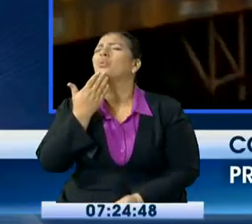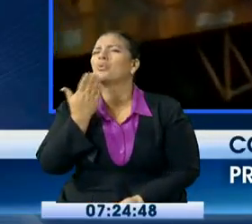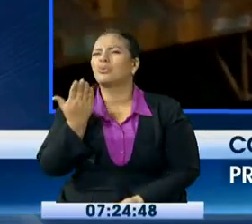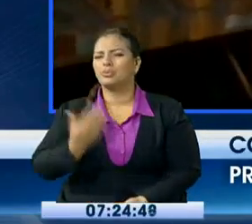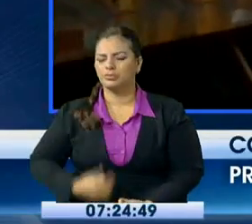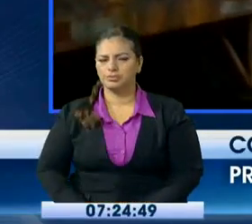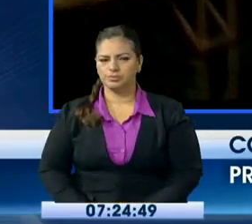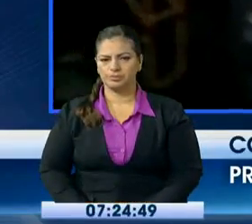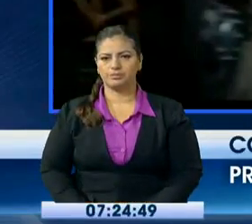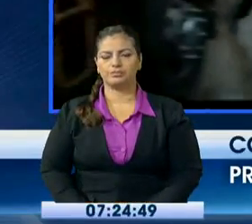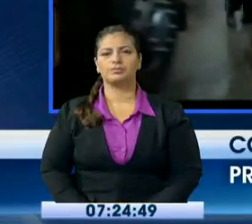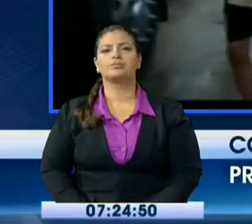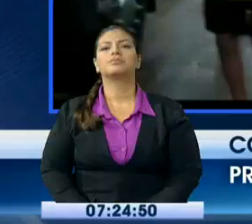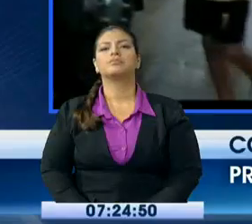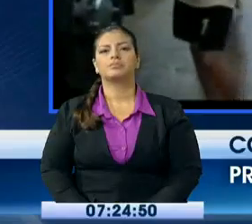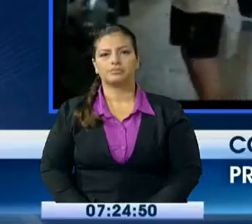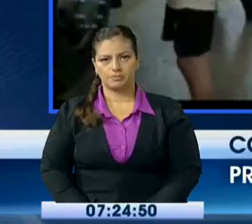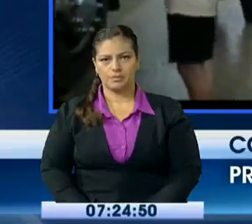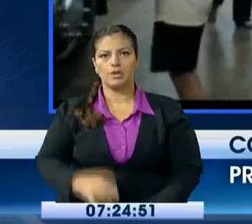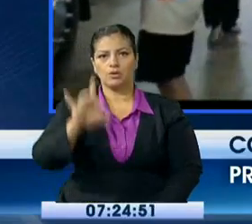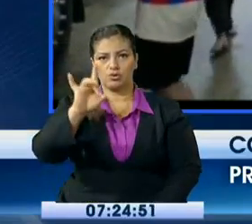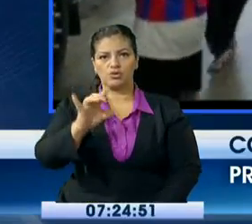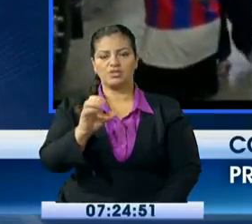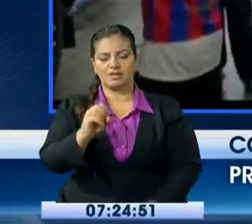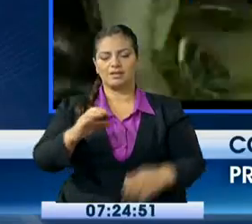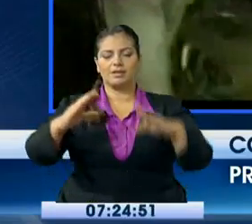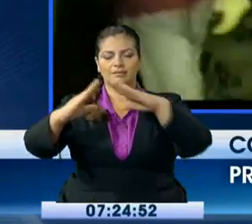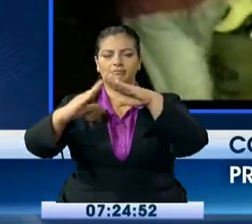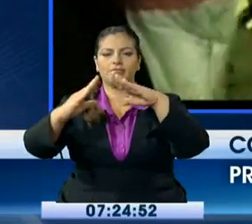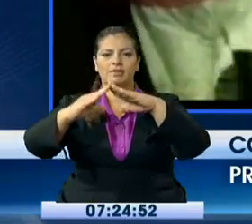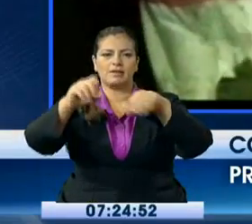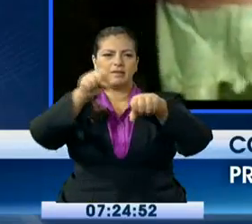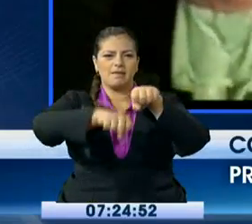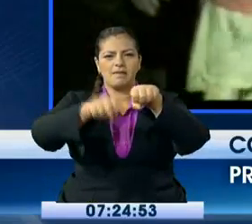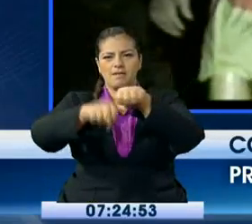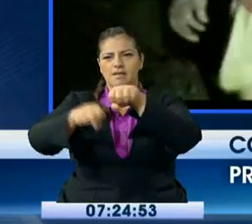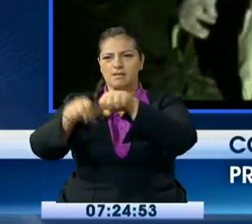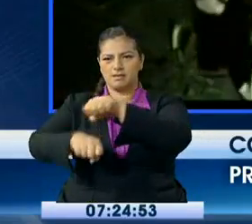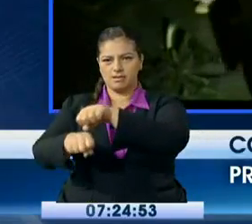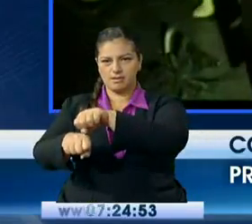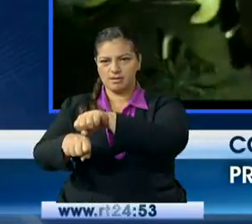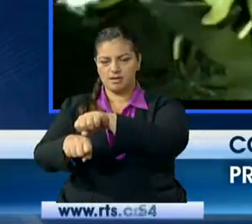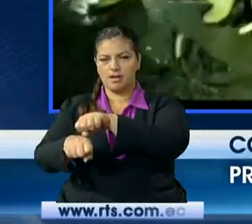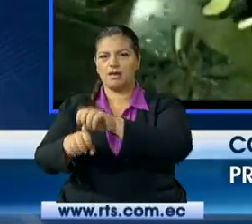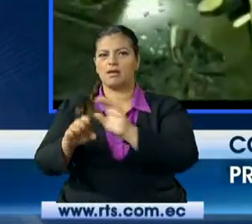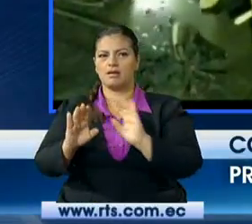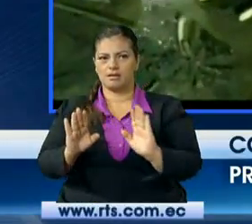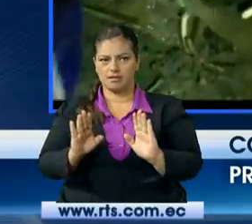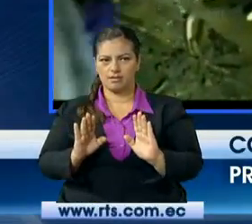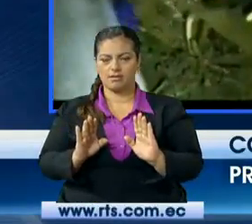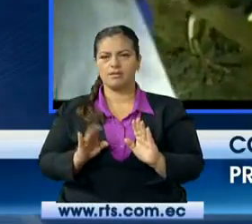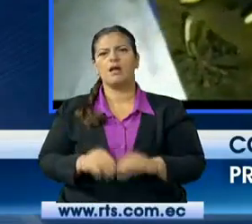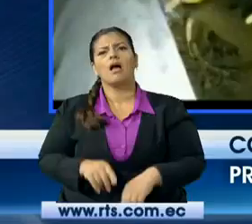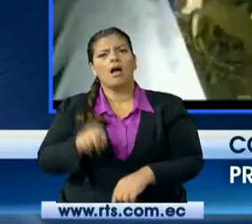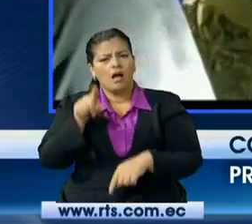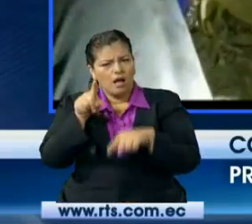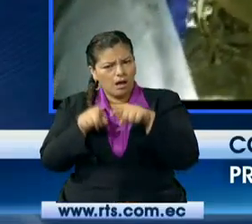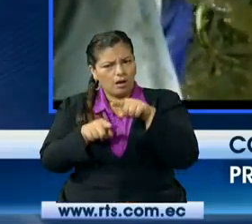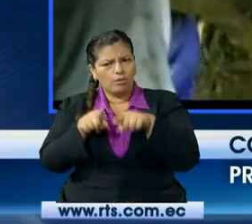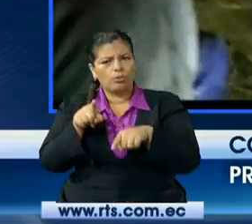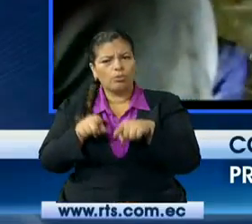Las casas afectadas son alrededor de 80, pero no es que se han ido las casas. Hay algunas casas que sí,